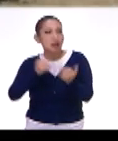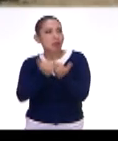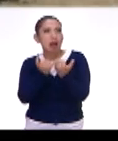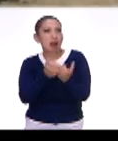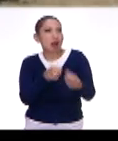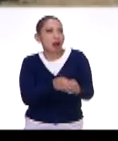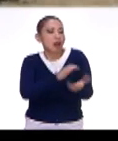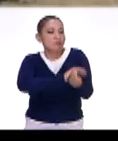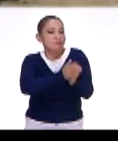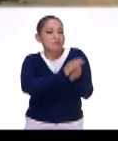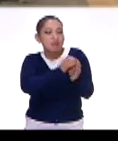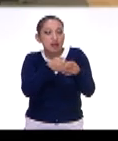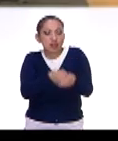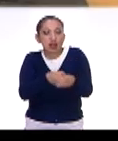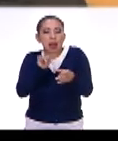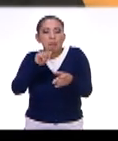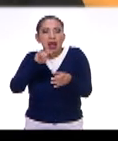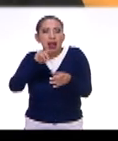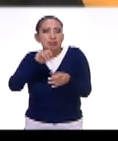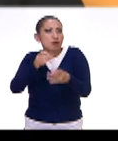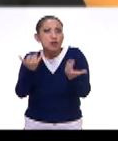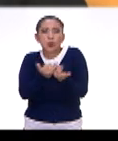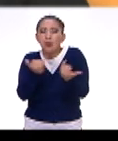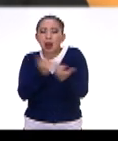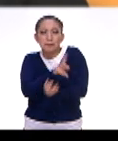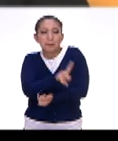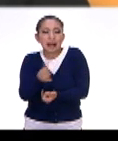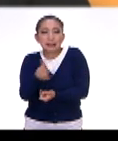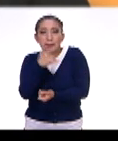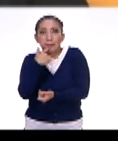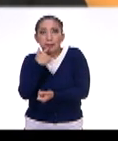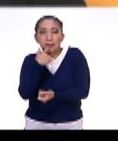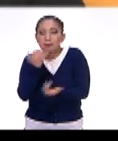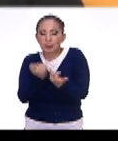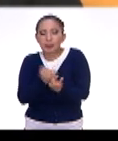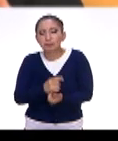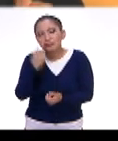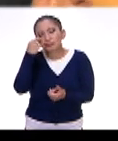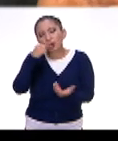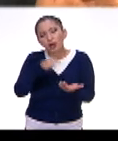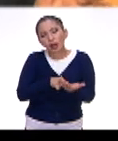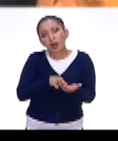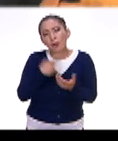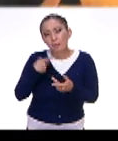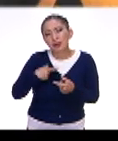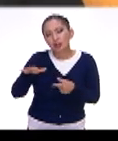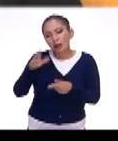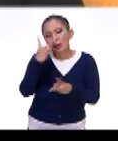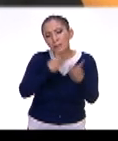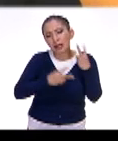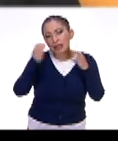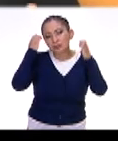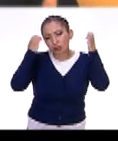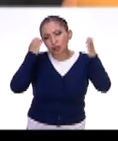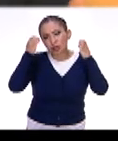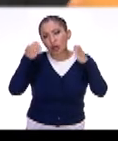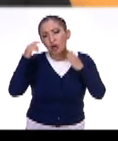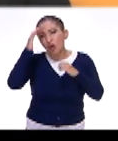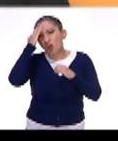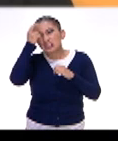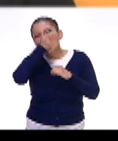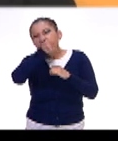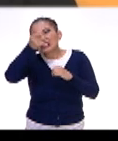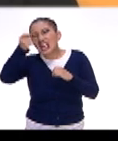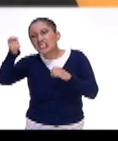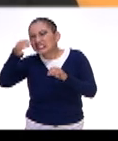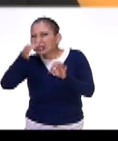tortitas de amaranto. Es muy parecido el sabor. Yo creo que el público puede venir a la exposición, conocer estas cosas